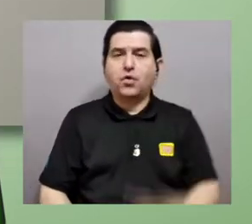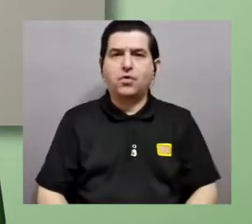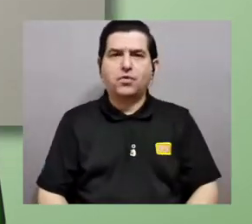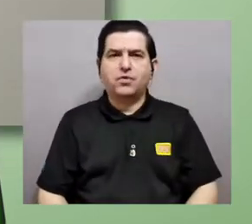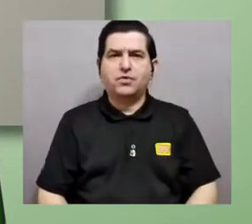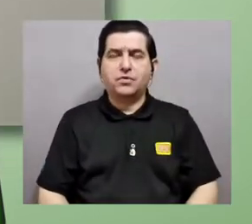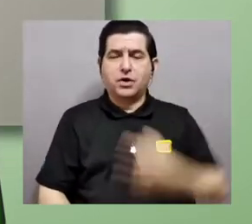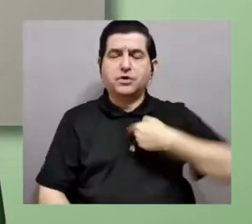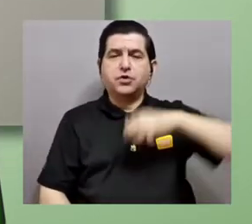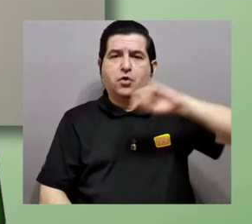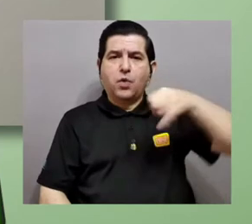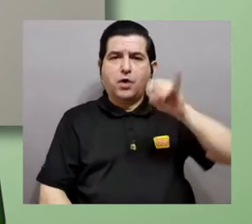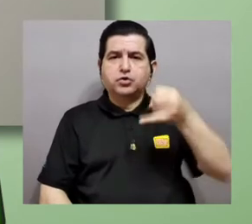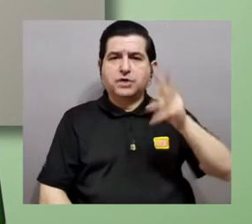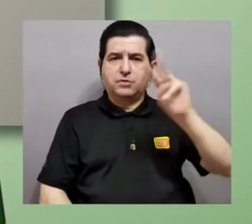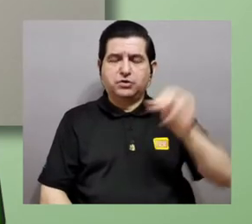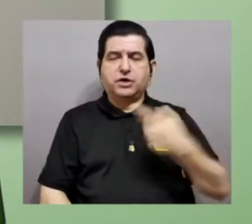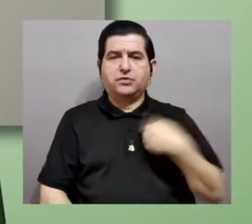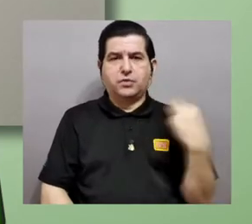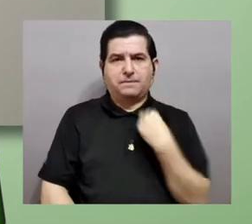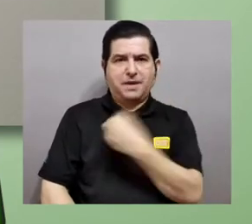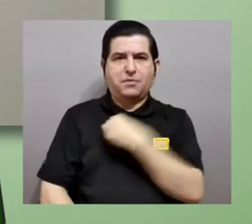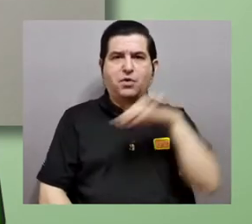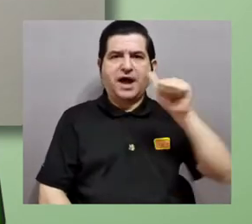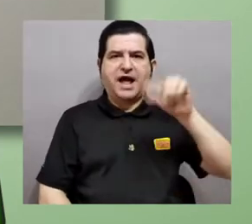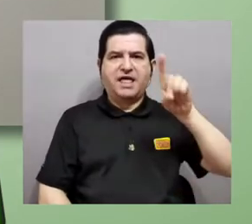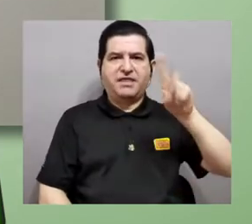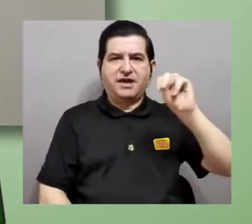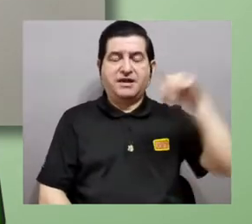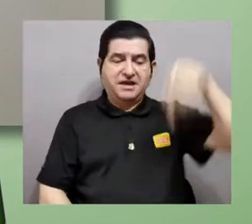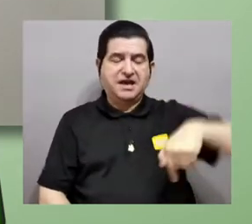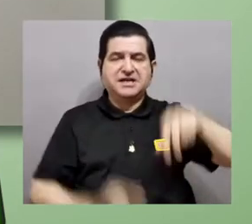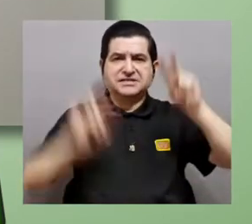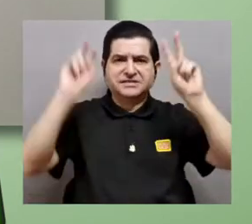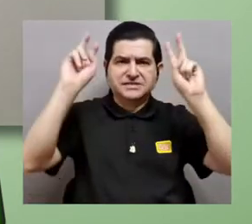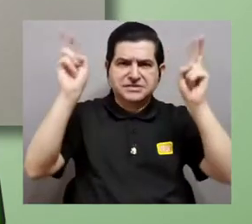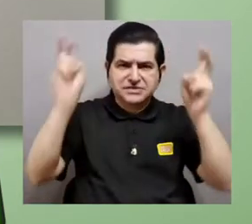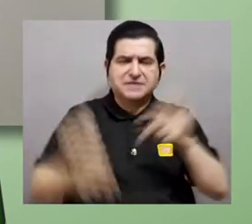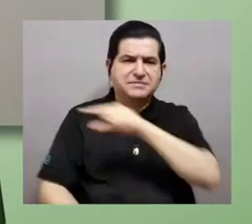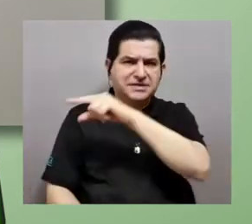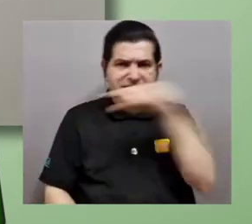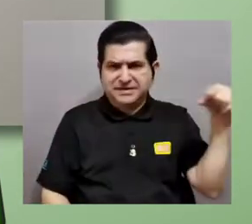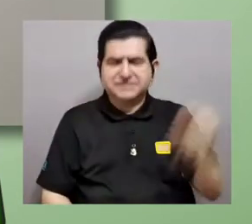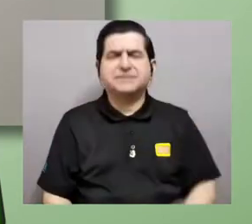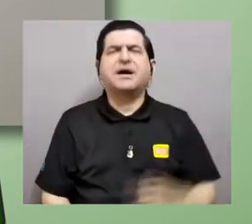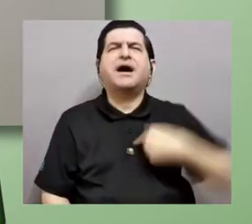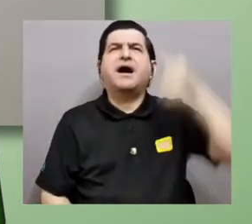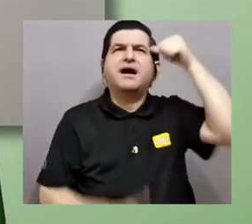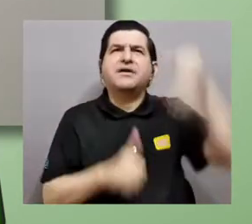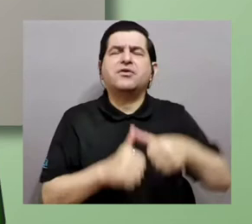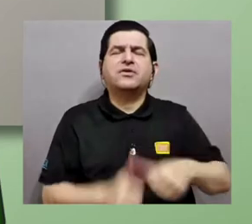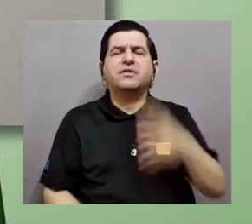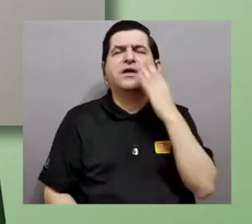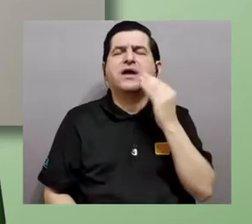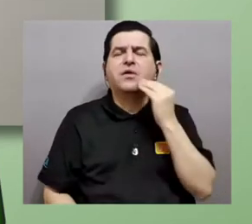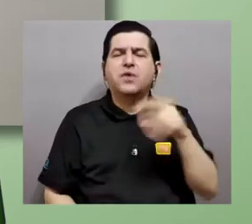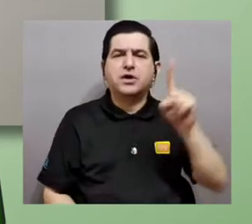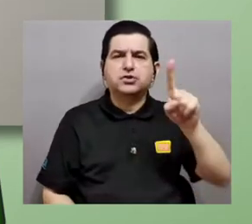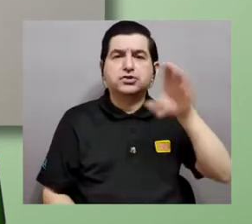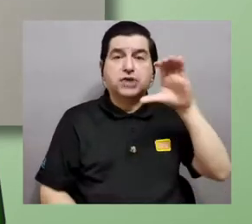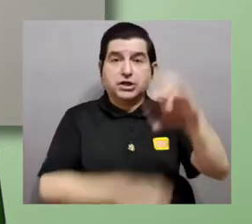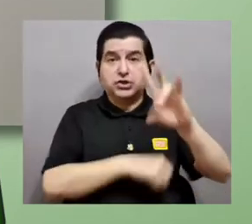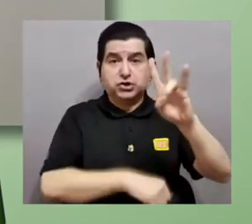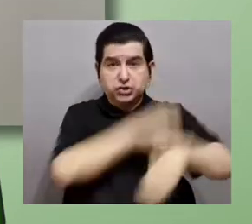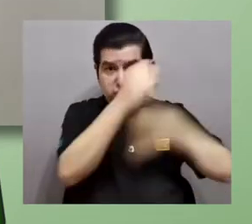Hola. Soy Juan José Montero y soy parte de ADN. Pensando en los temas de esta semana recordaba a mis abuelos que cumplió 107